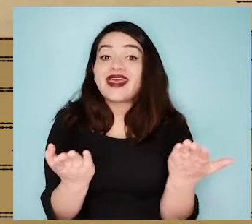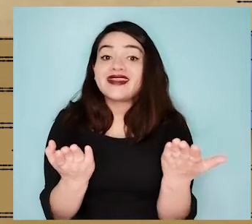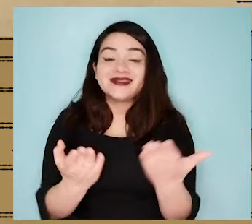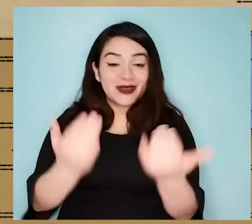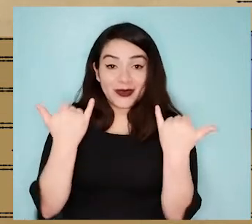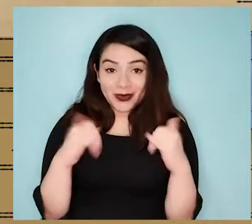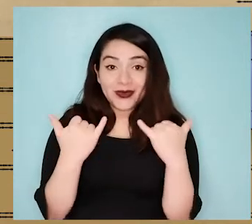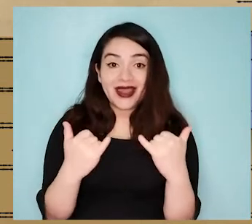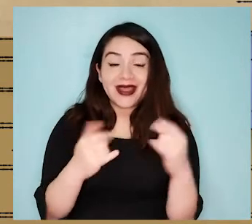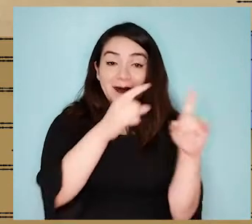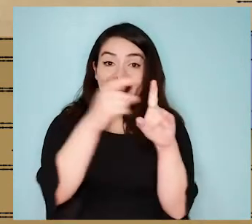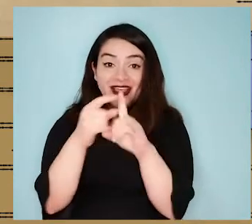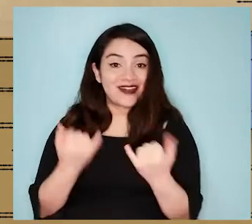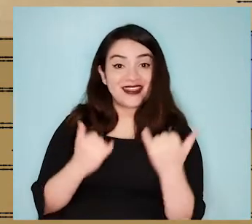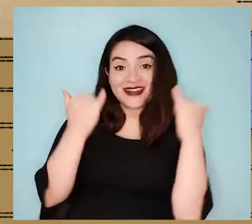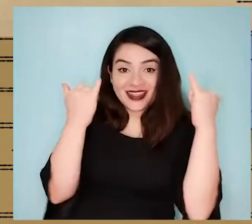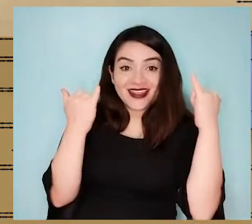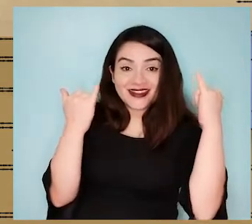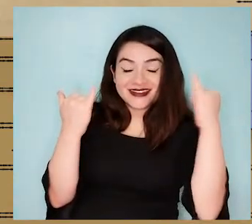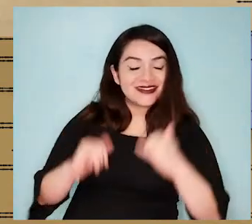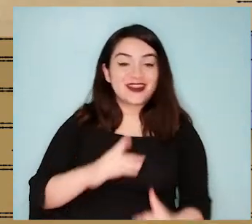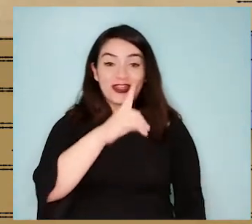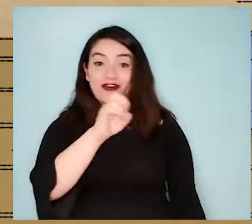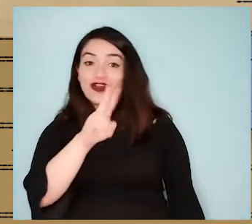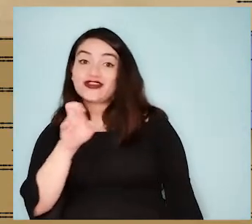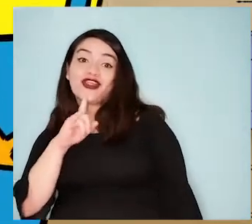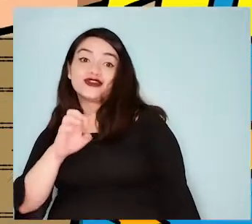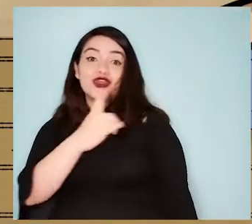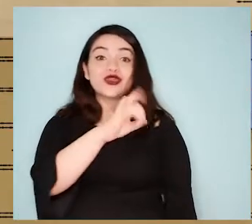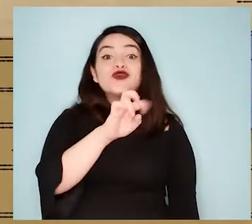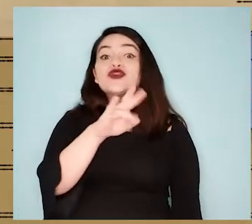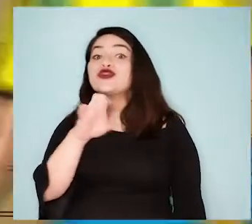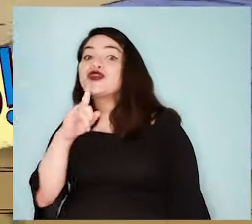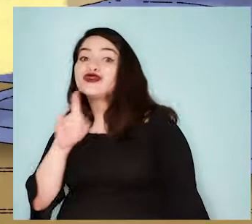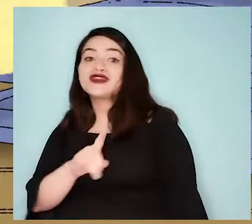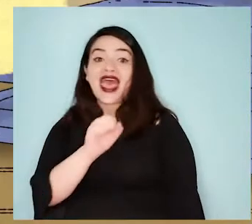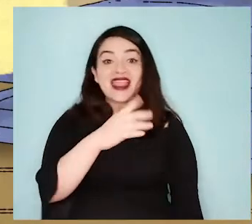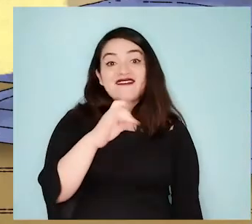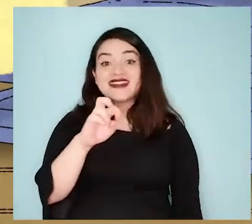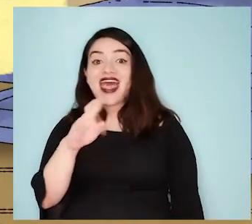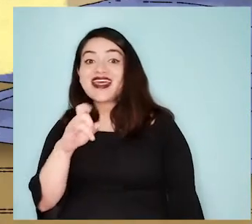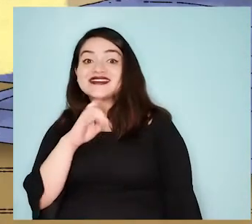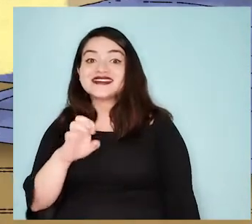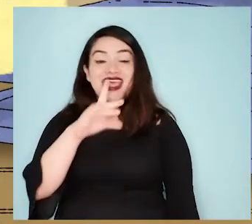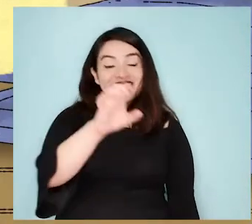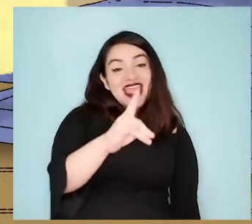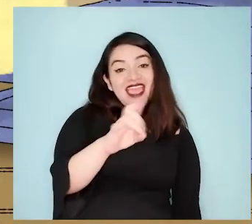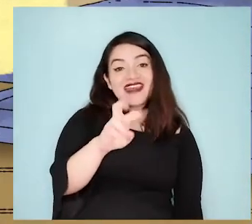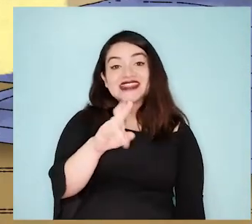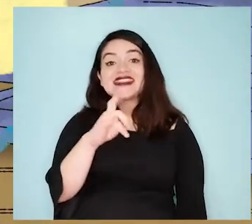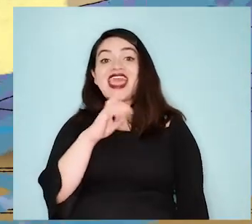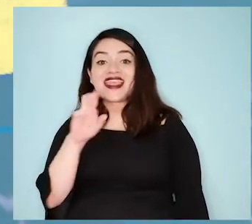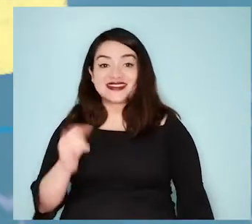ustedes para jugar a las pilibris divirtidis... ¡Oduvortodos! ¡Oduvortodos! Adabartadas. ¡Divertidas!